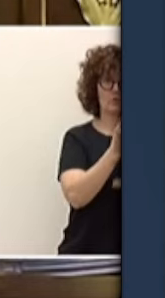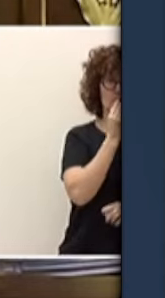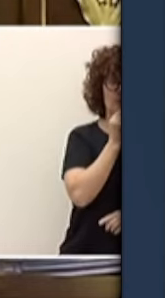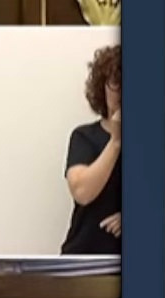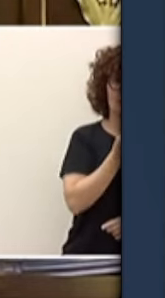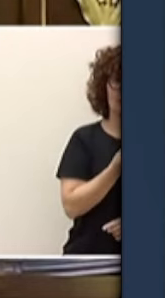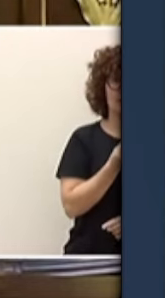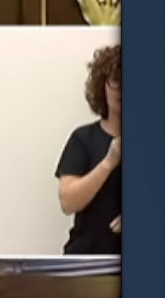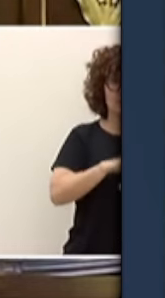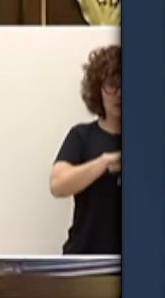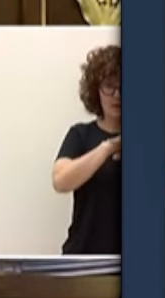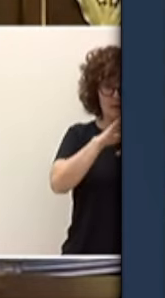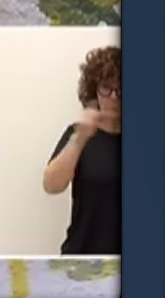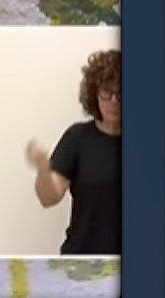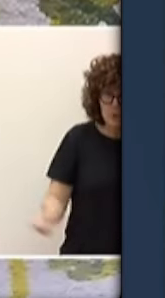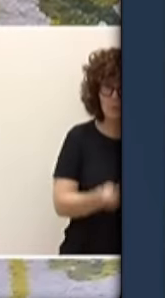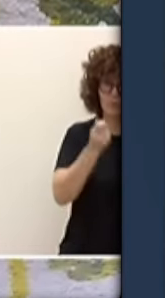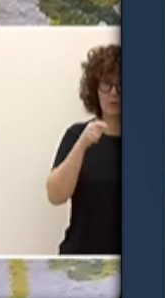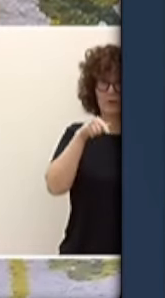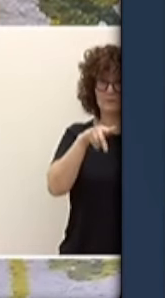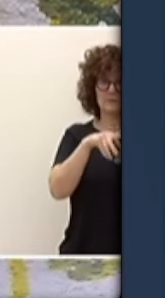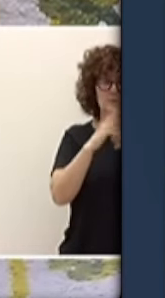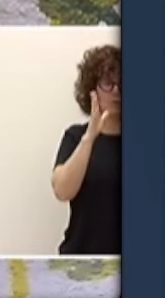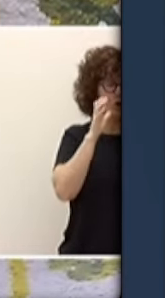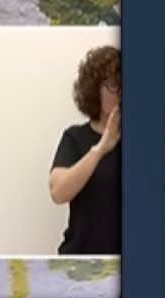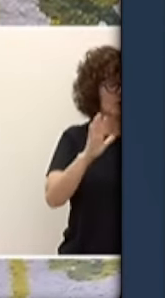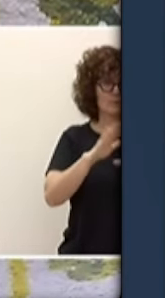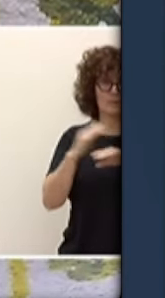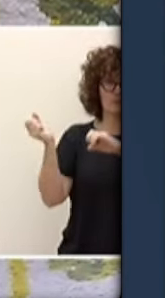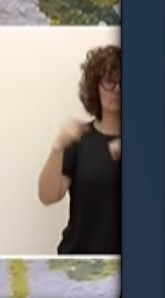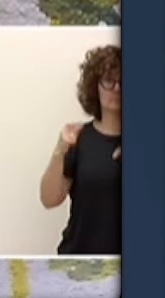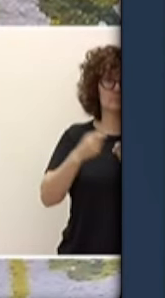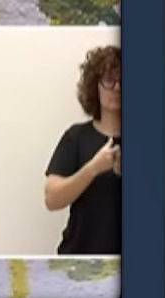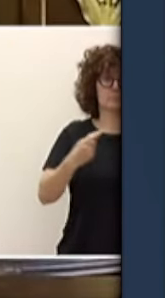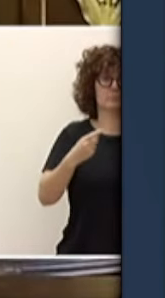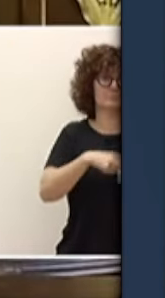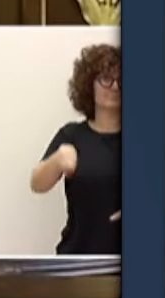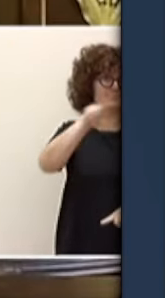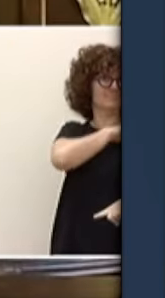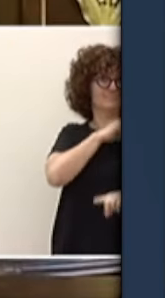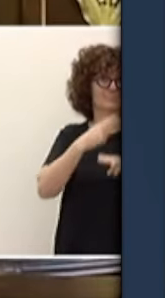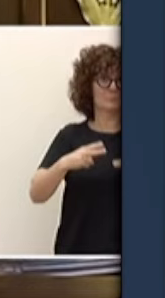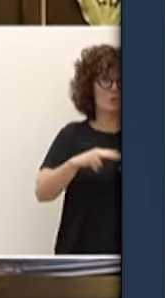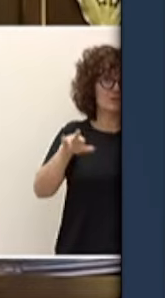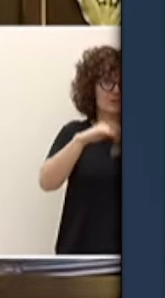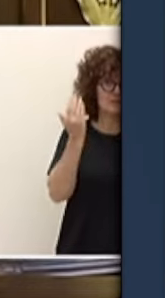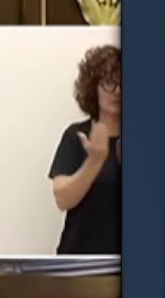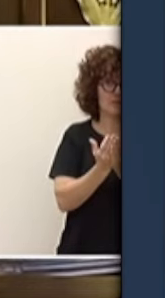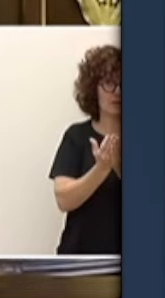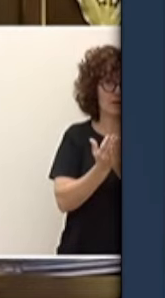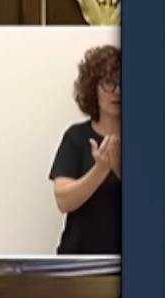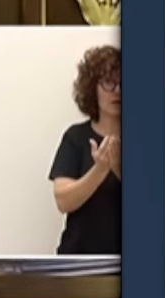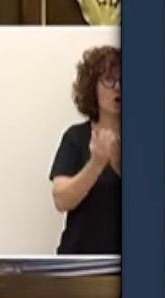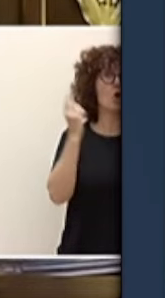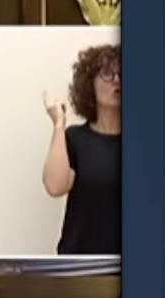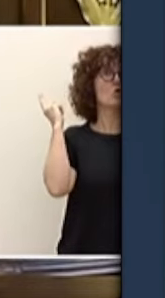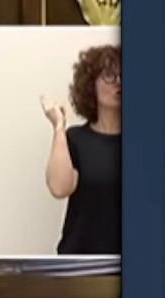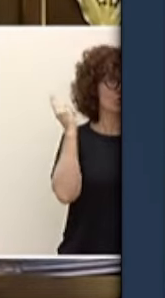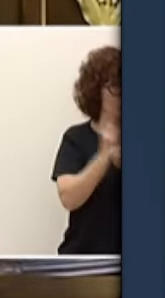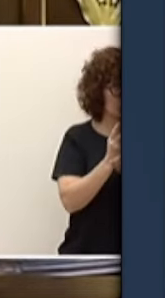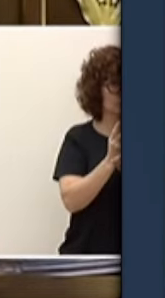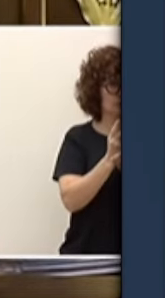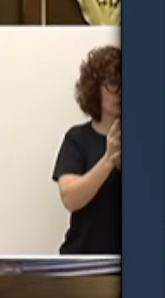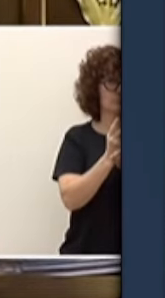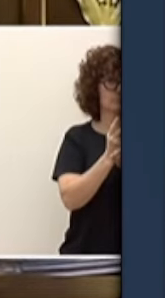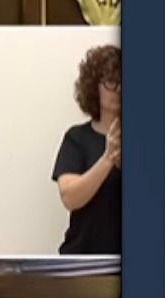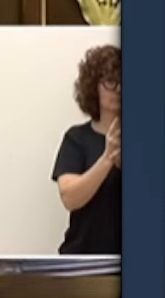masiva y del extremismo en política internacional que es un atentado a la seguridad de los españoles hace falta mucho dinero. Así que está bien que ahí